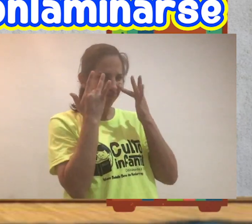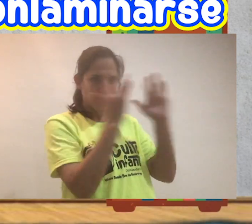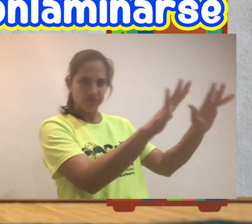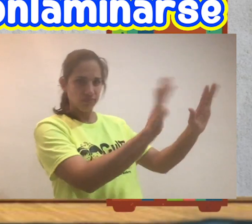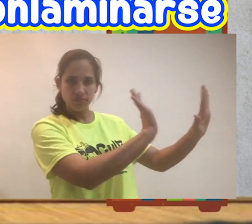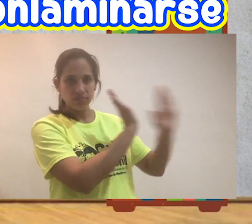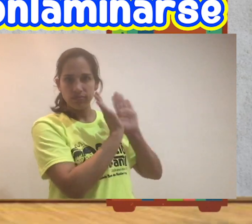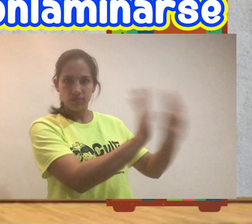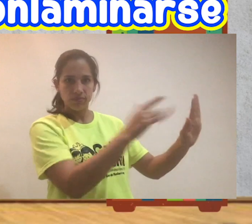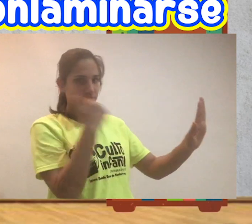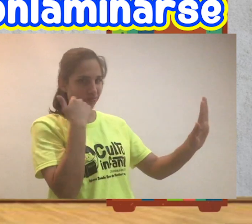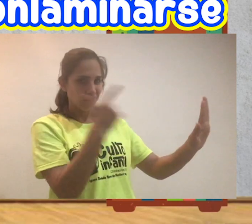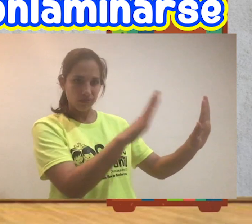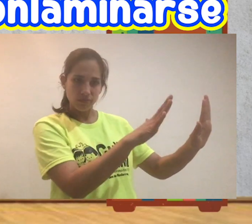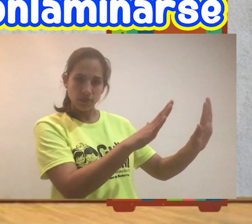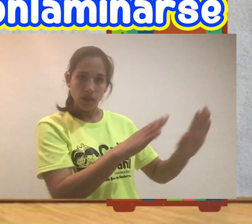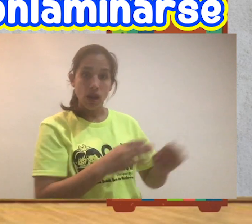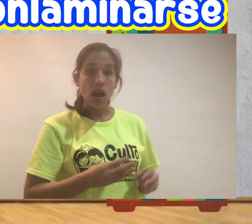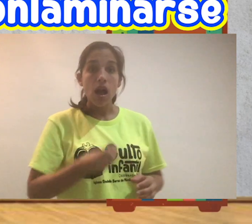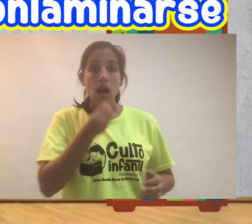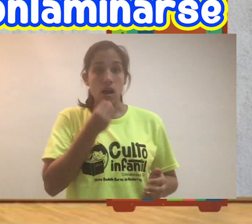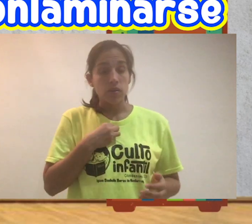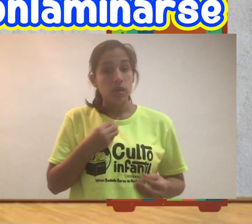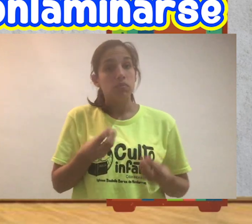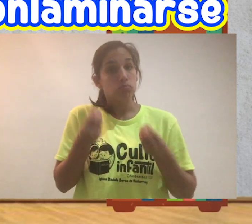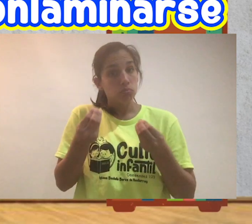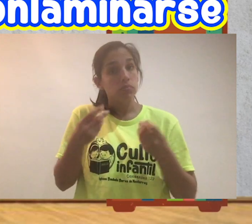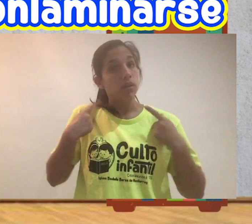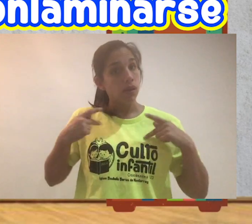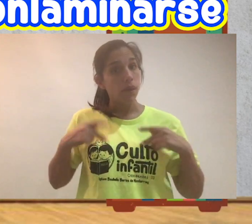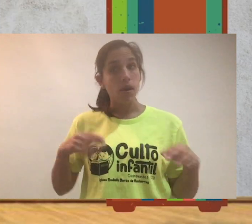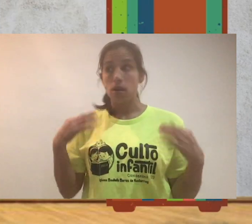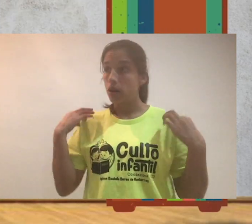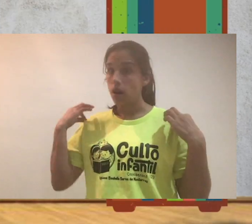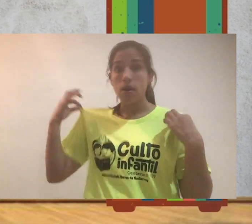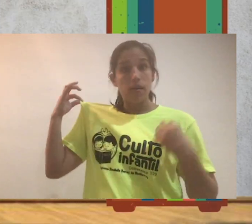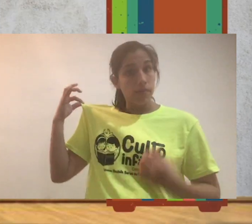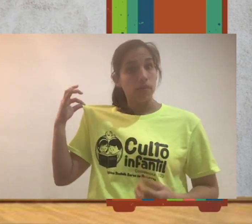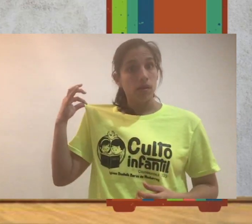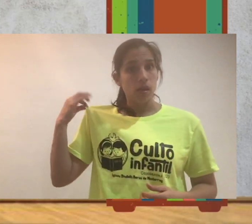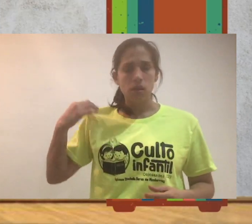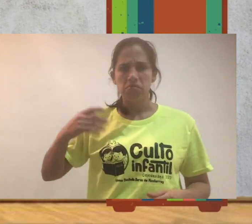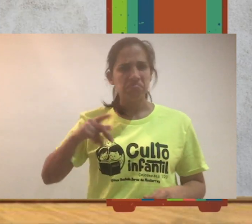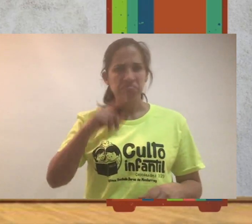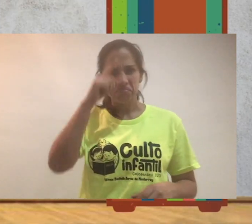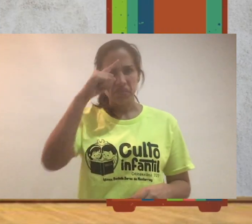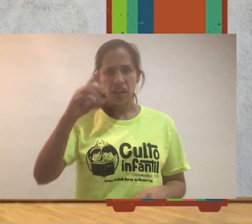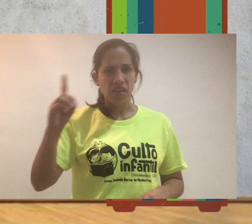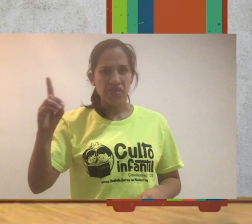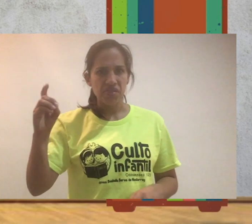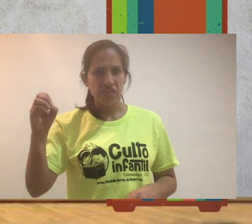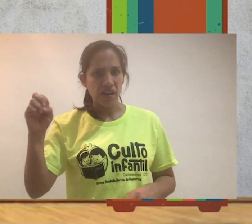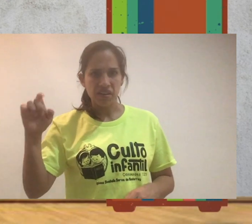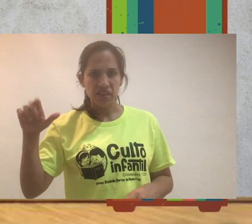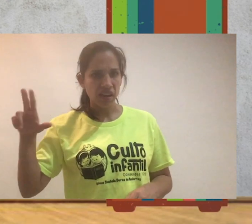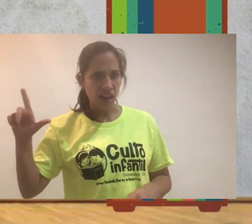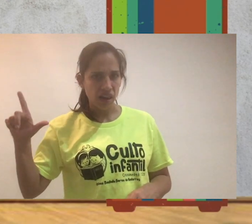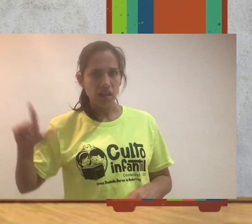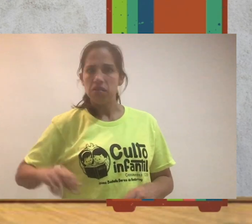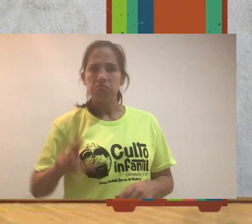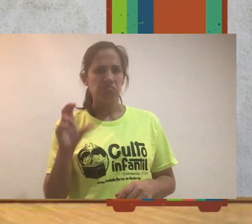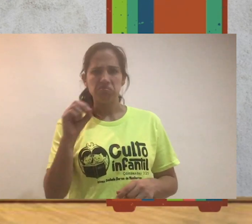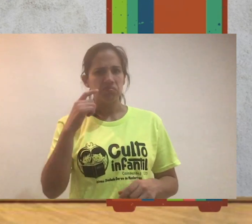a pesar de que muchos hubieran pensado que era un privilegio. Para Daniel no fue ningún privilegio. Él